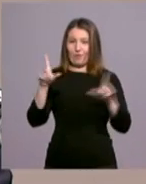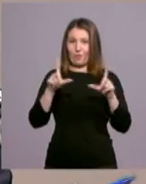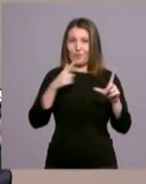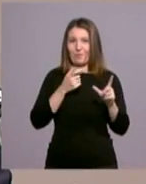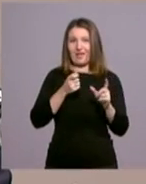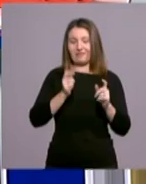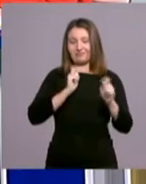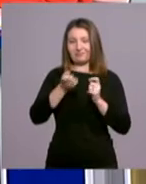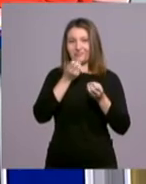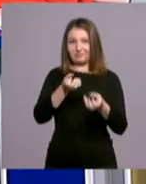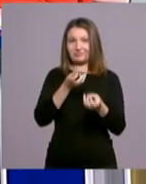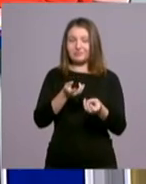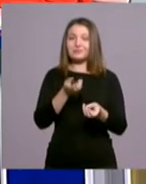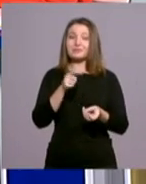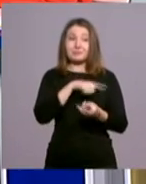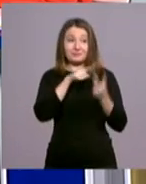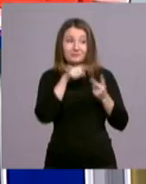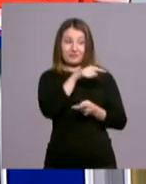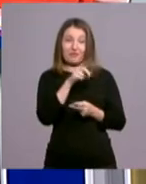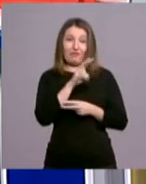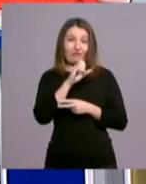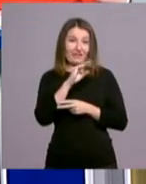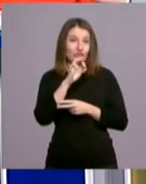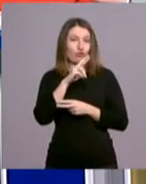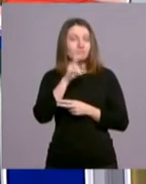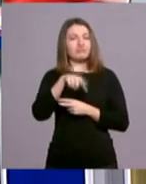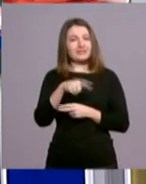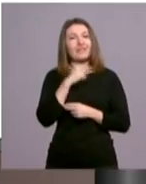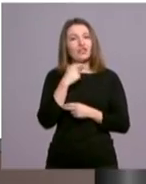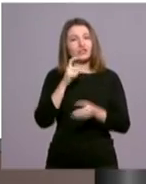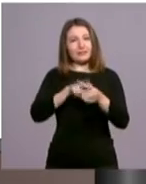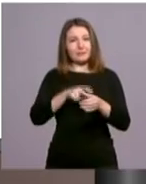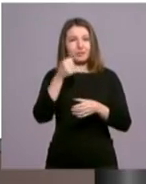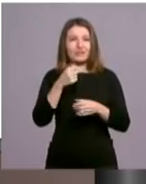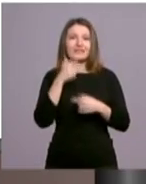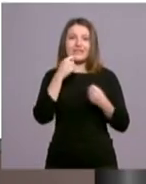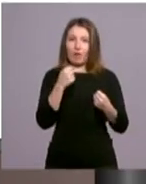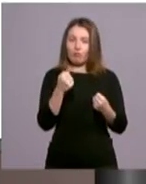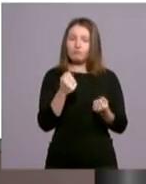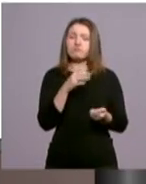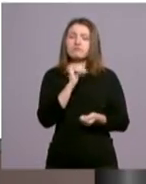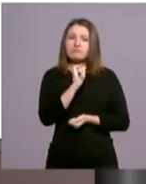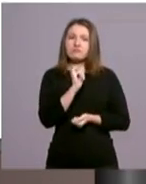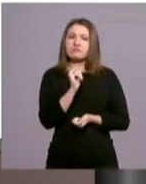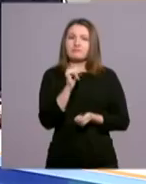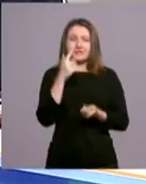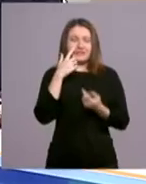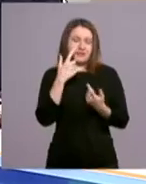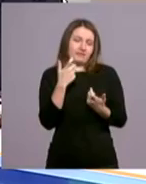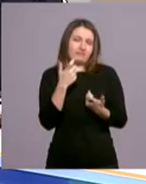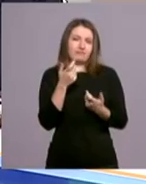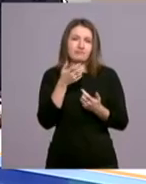Y Víctor, también sacerdote, miembro del equipo de Pastoral de la Salud. Hay una realidad con los más necesitados que creo que ambos